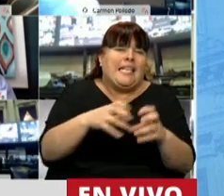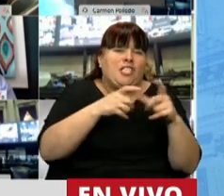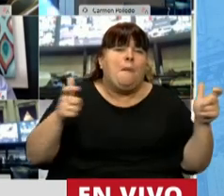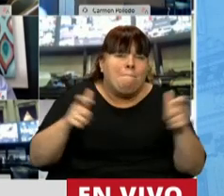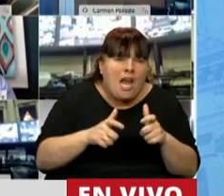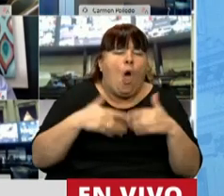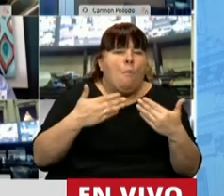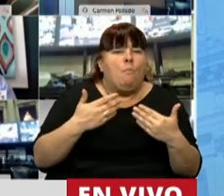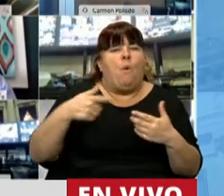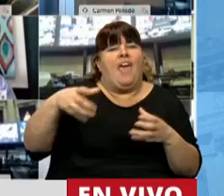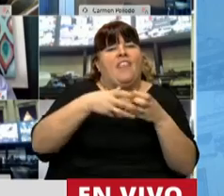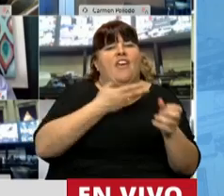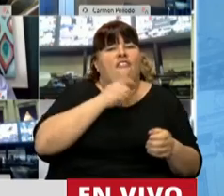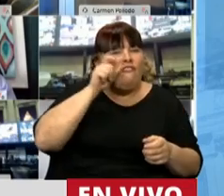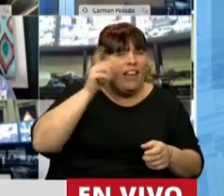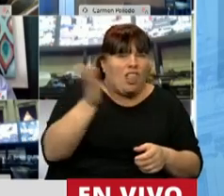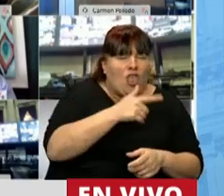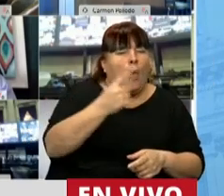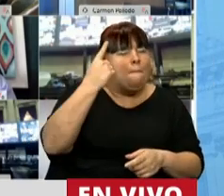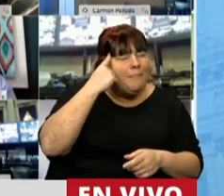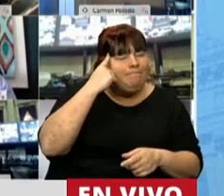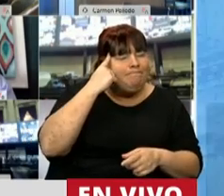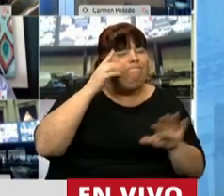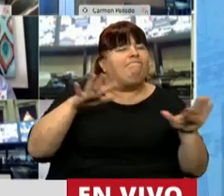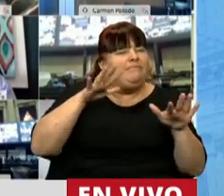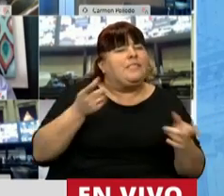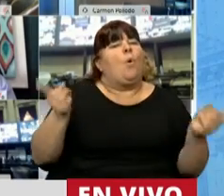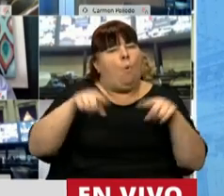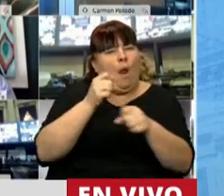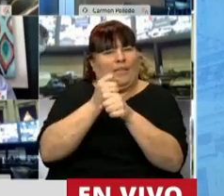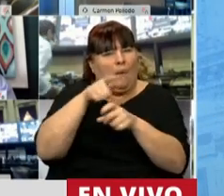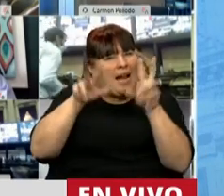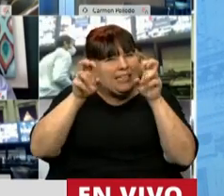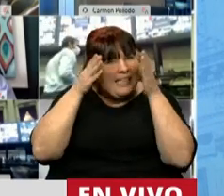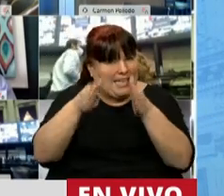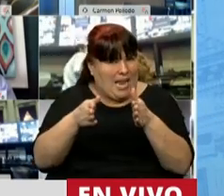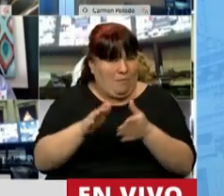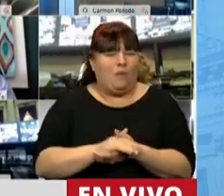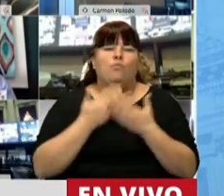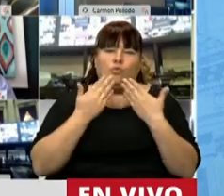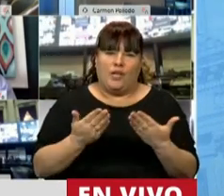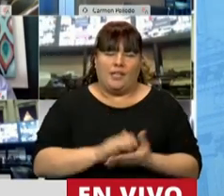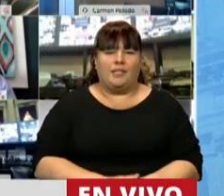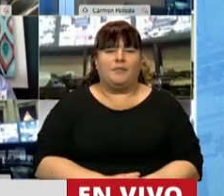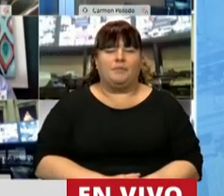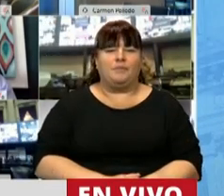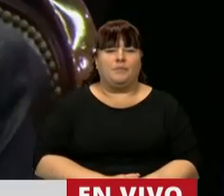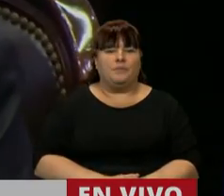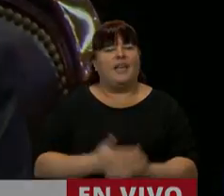minoría sirva para que el frente de todos recapacite y ponga estos temas de una vez en agenda. Muchas gracias.